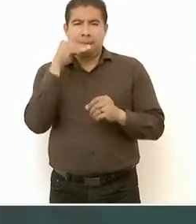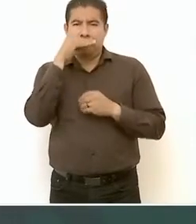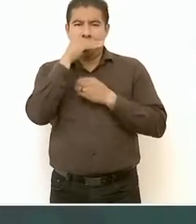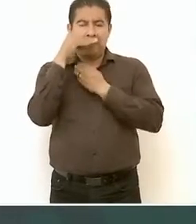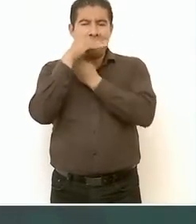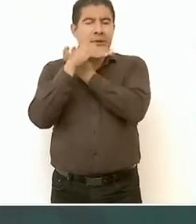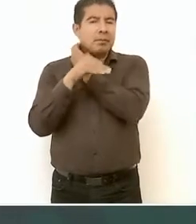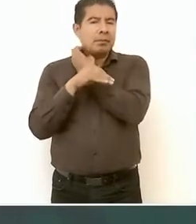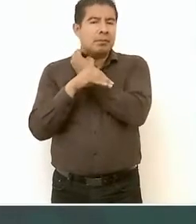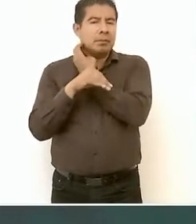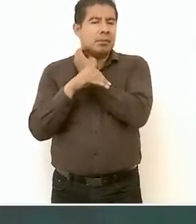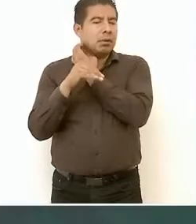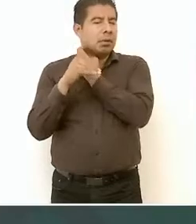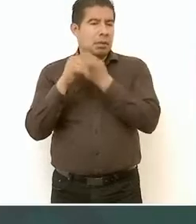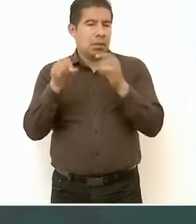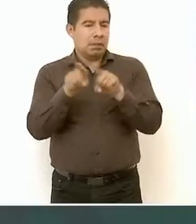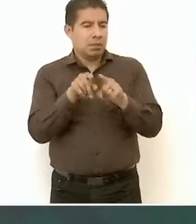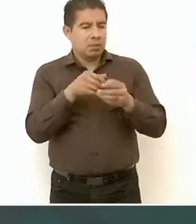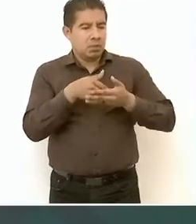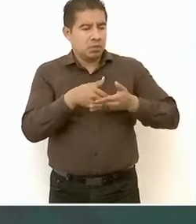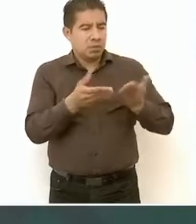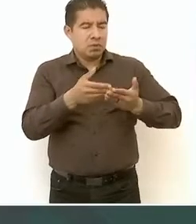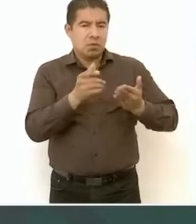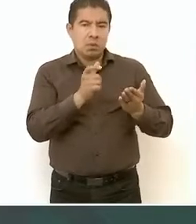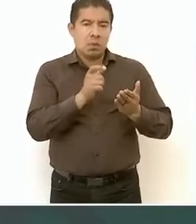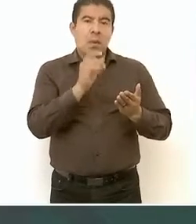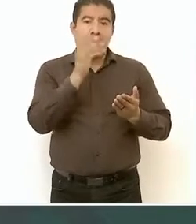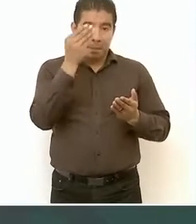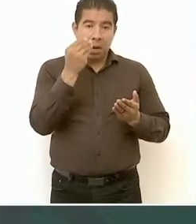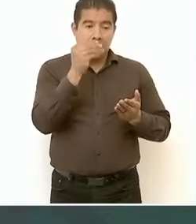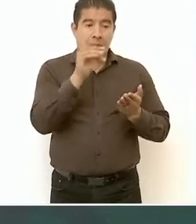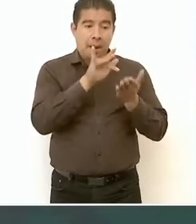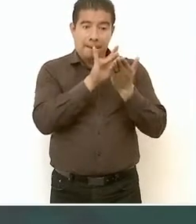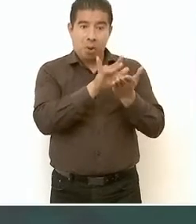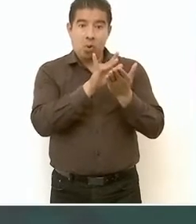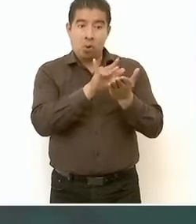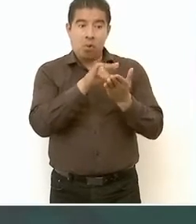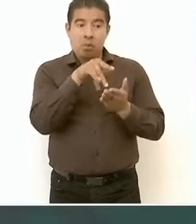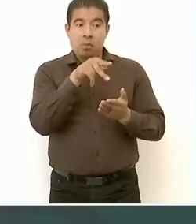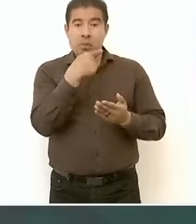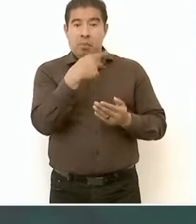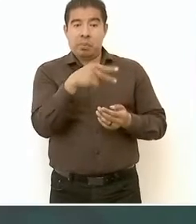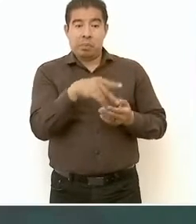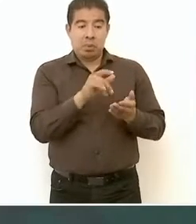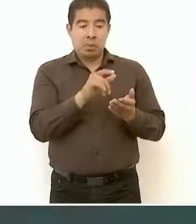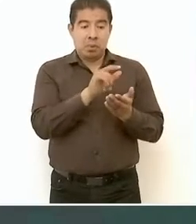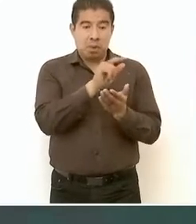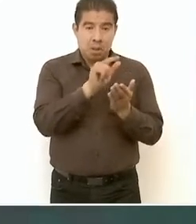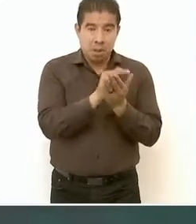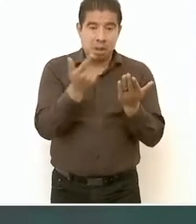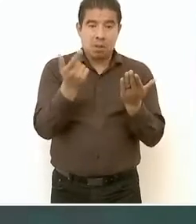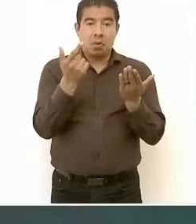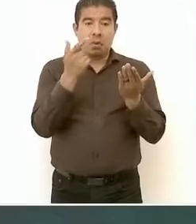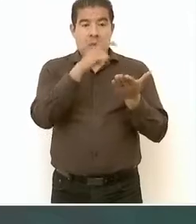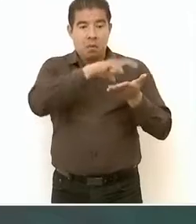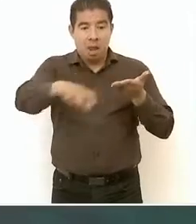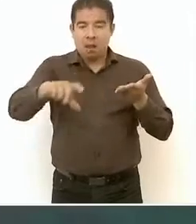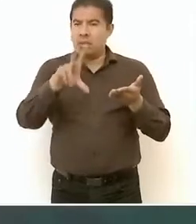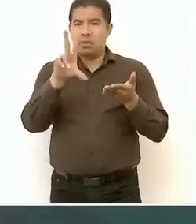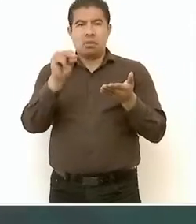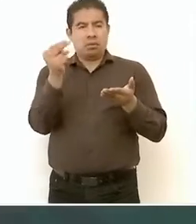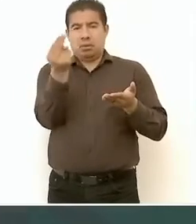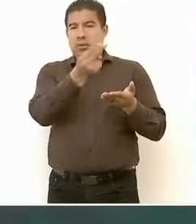Es más, se les da también una beca y no gastan en libros porque les regalan la